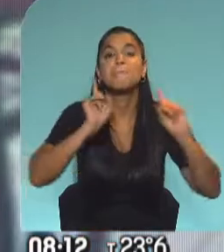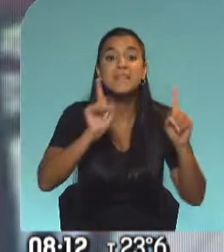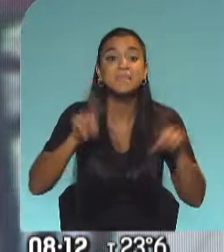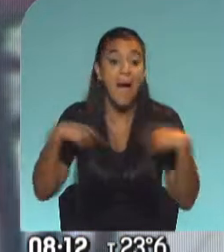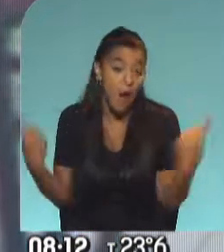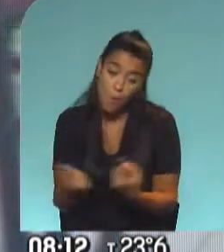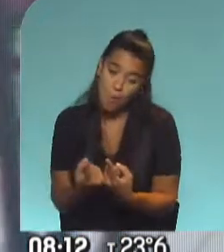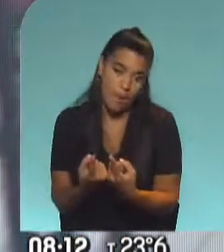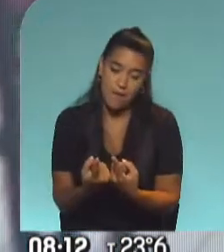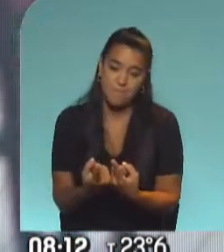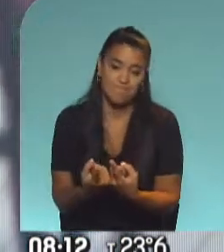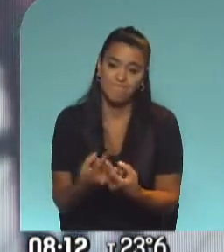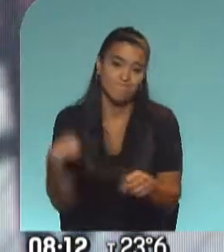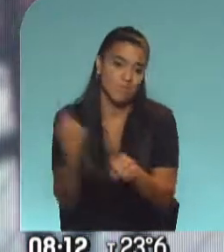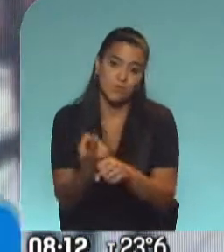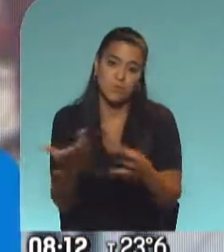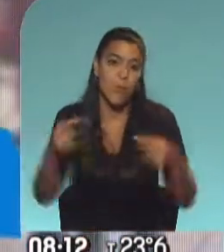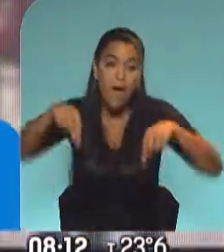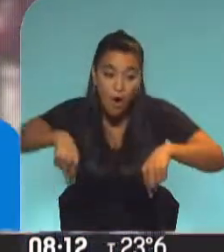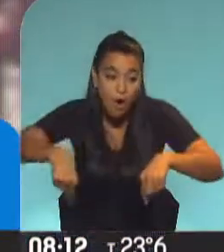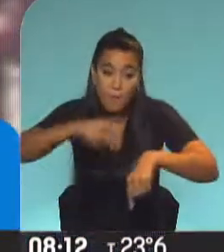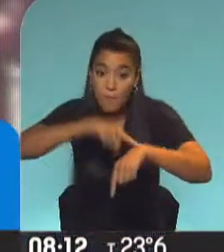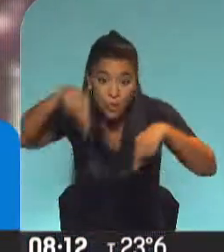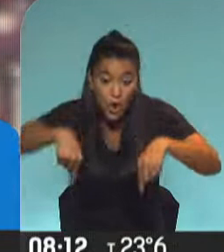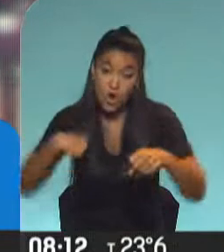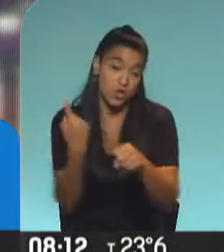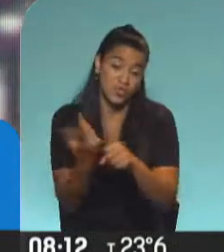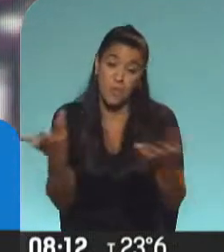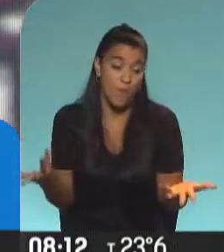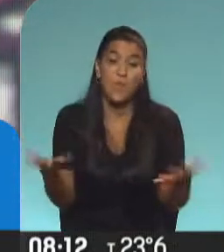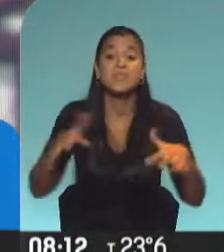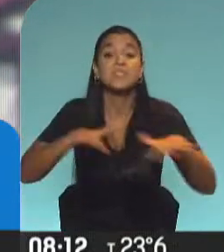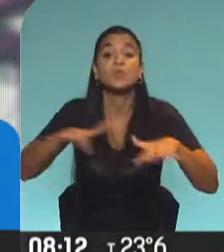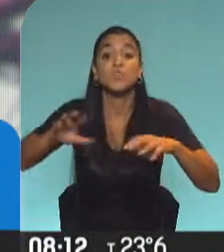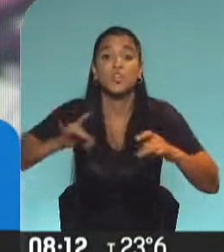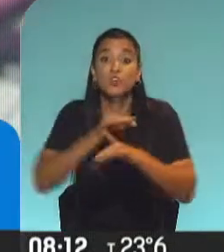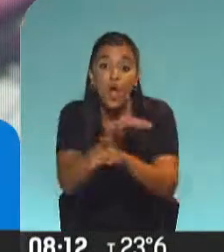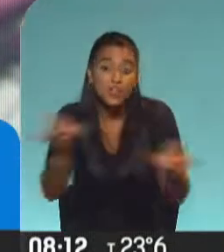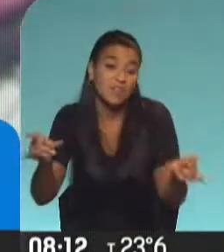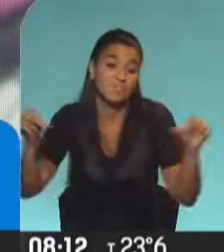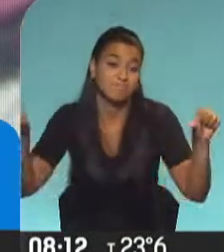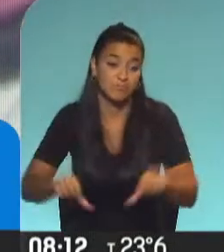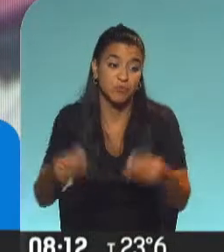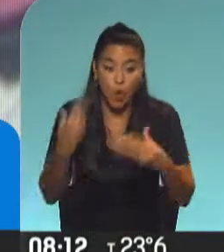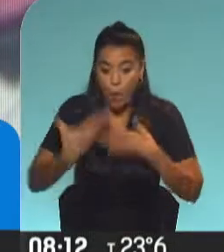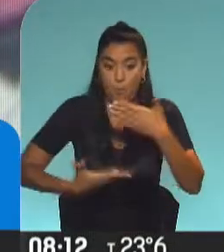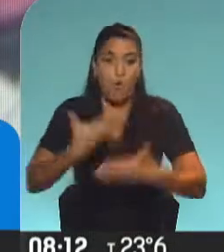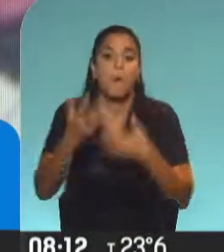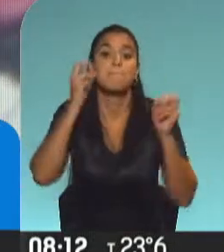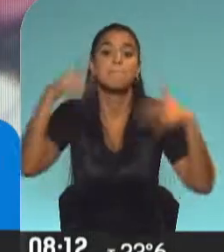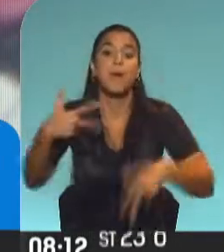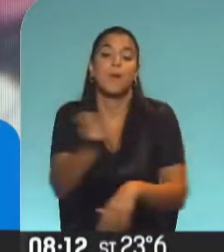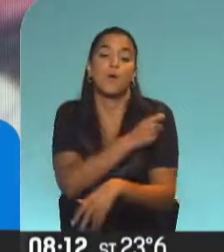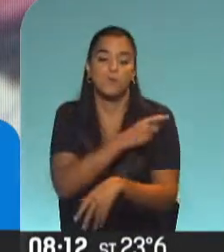pareciera que no es posible en este momento, teniendo en cuenta la situación epidemiológica y cómo se va desarrollando el plan de